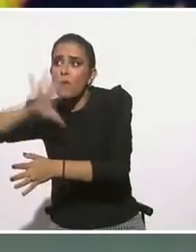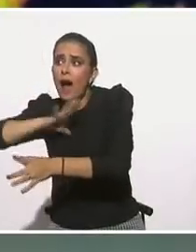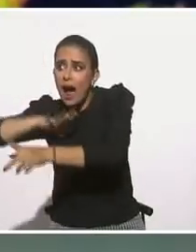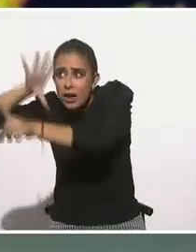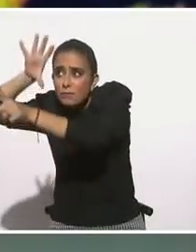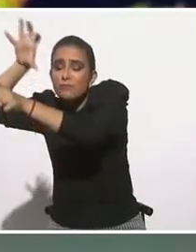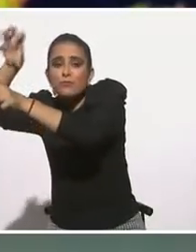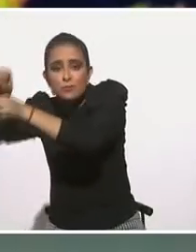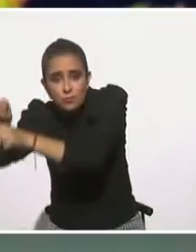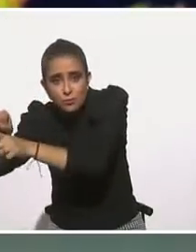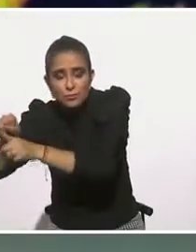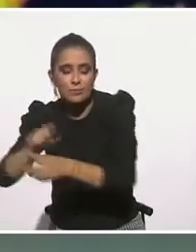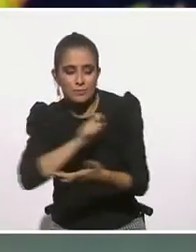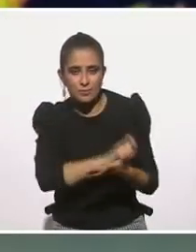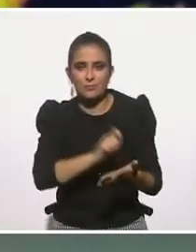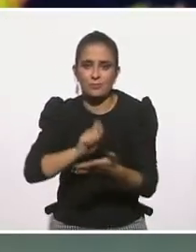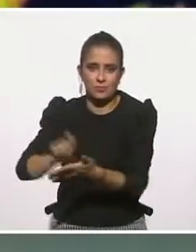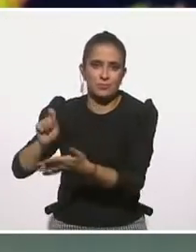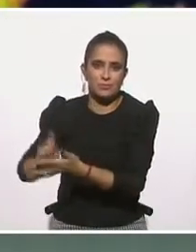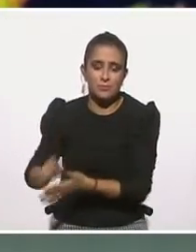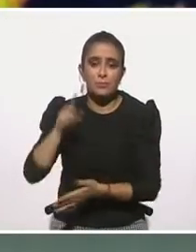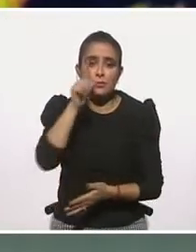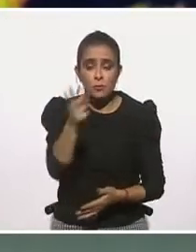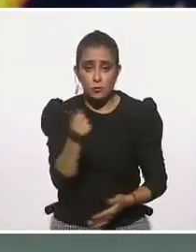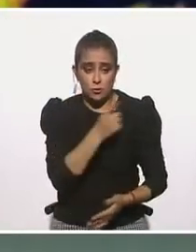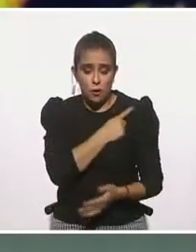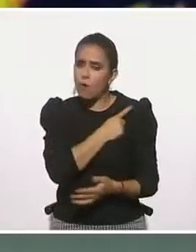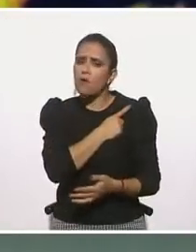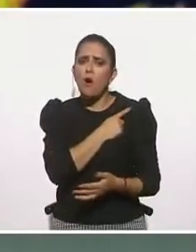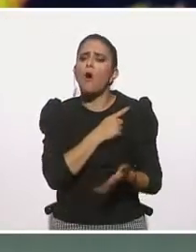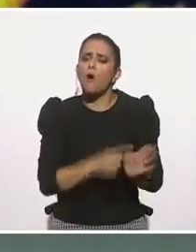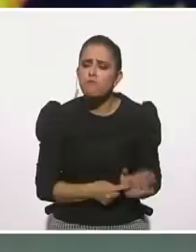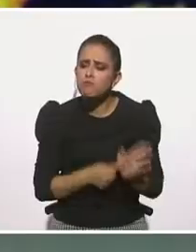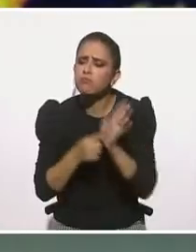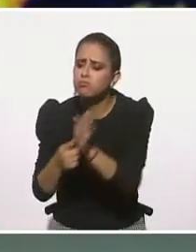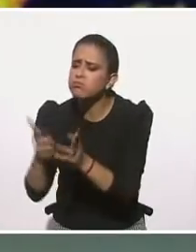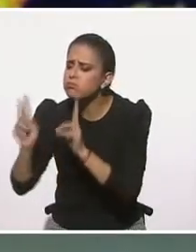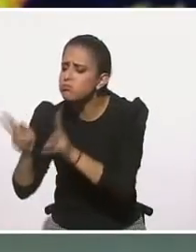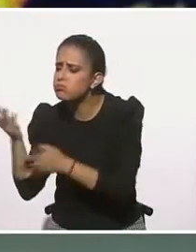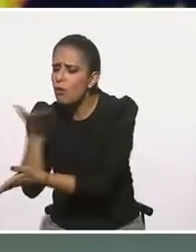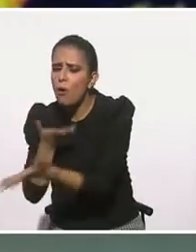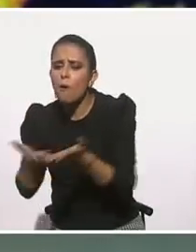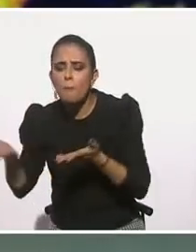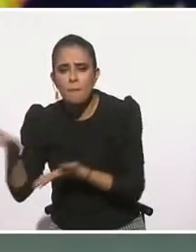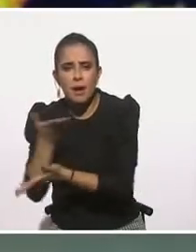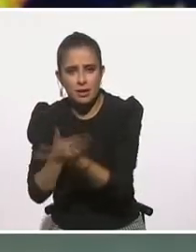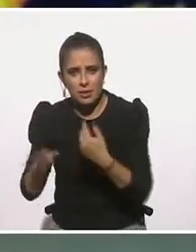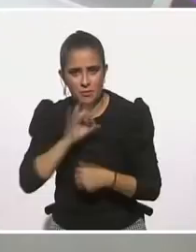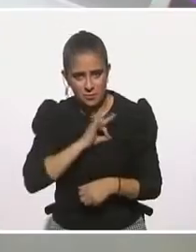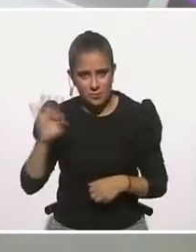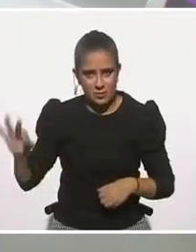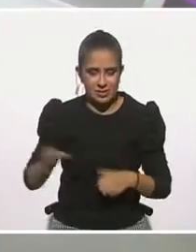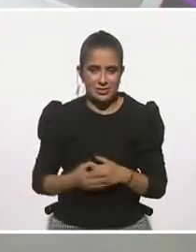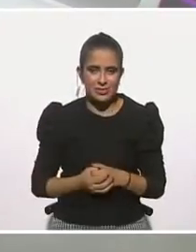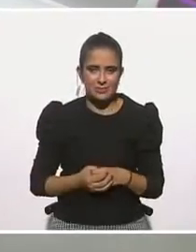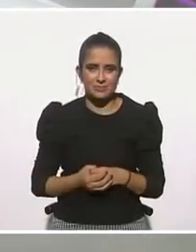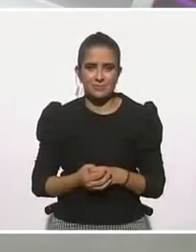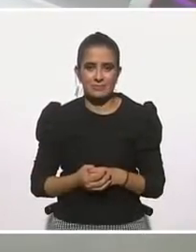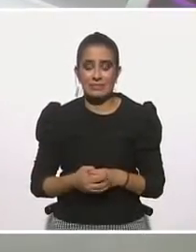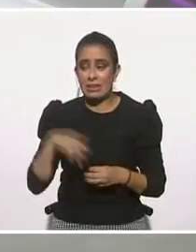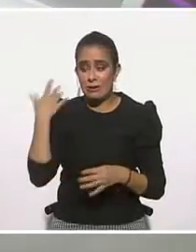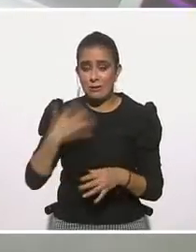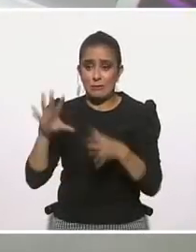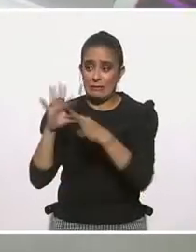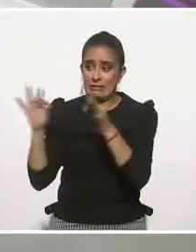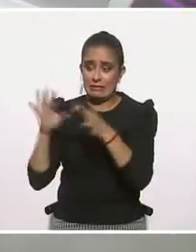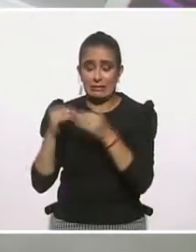especialistas. No dejen este tema solo para ustedes. Hay que reconocerlo, pero hay gente muy buena que los pueda acompañar en el proceso. Ya nos dejaste